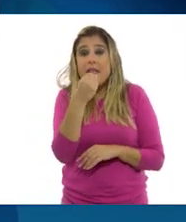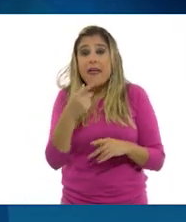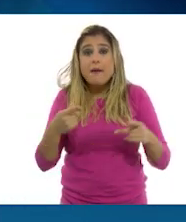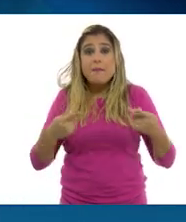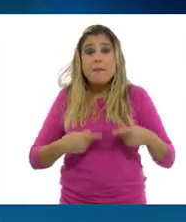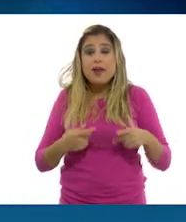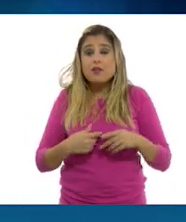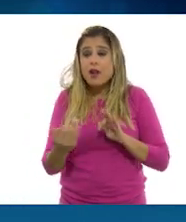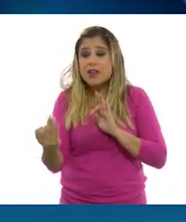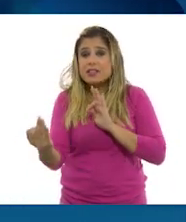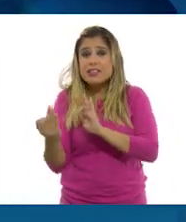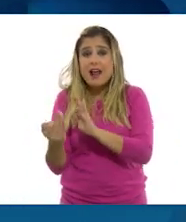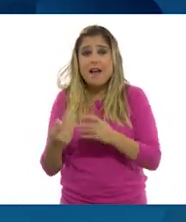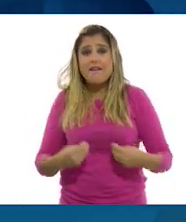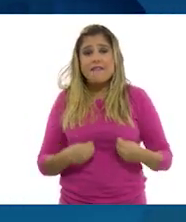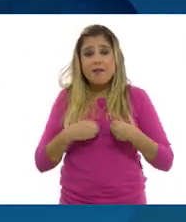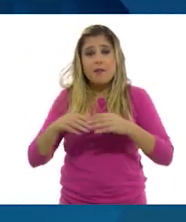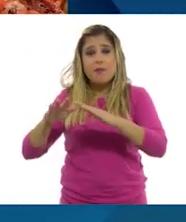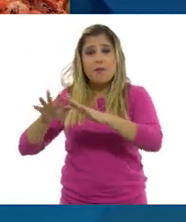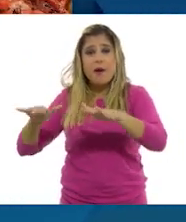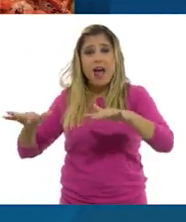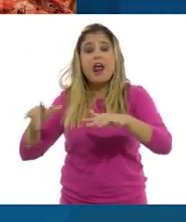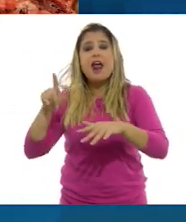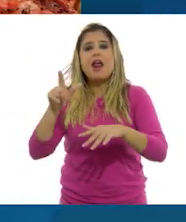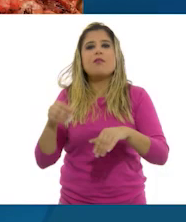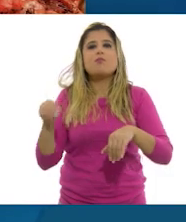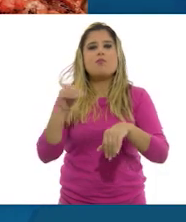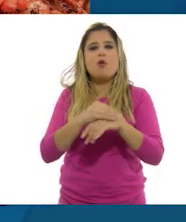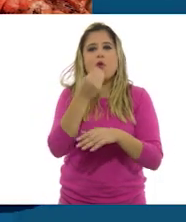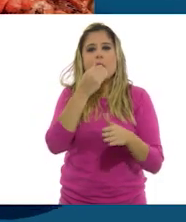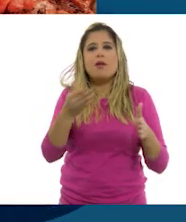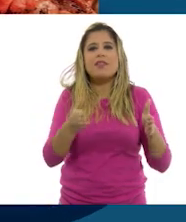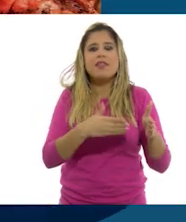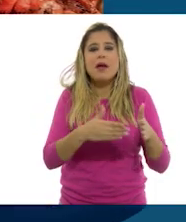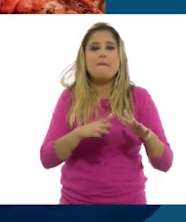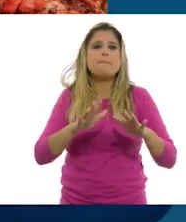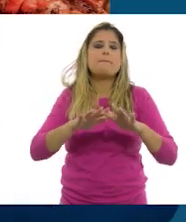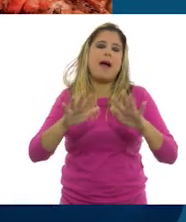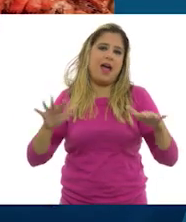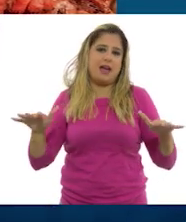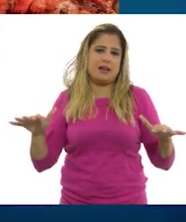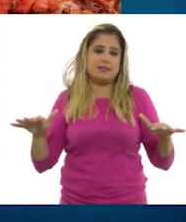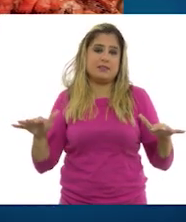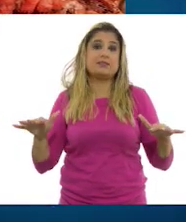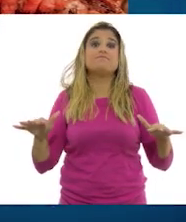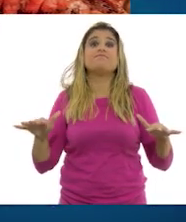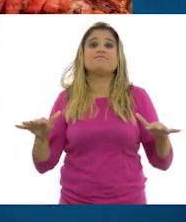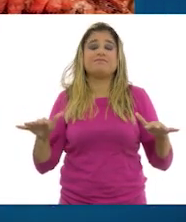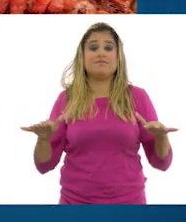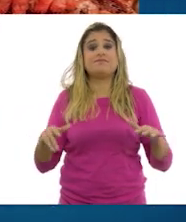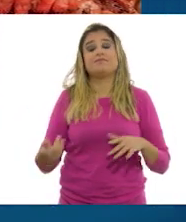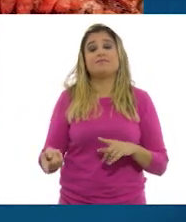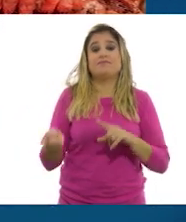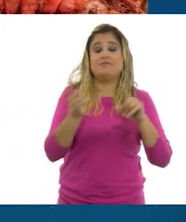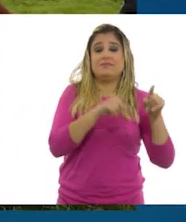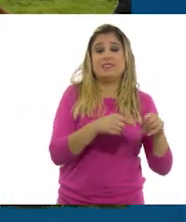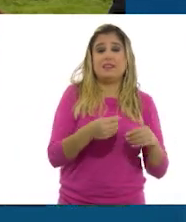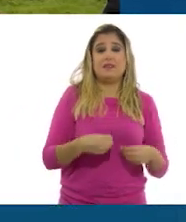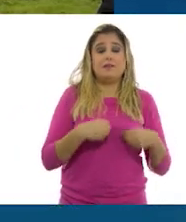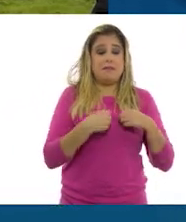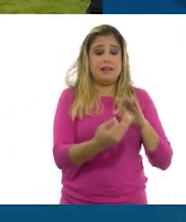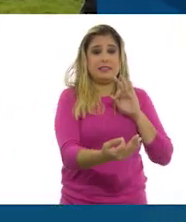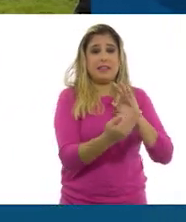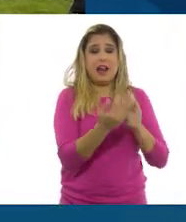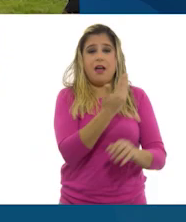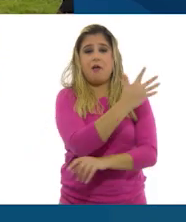que viven cerca de las costas incorporan en su gastronomía productos del mar. Mientras que quienes viven cerca de los